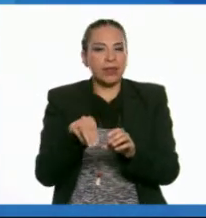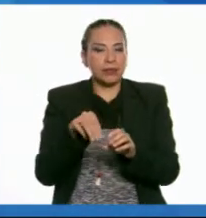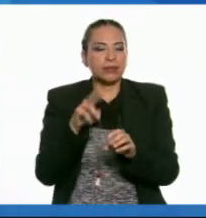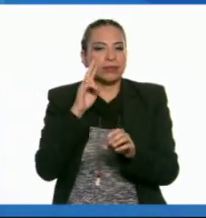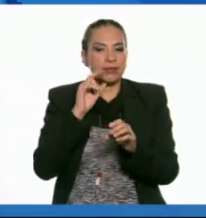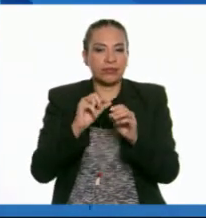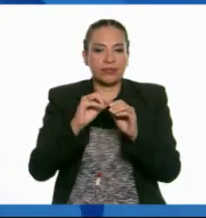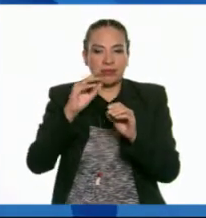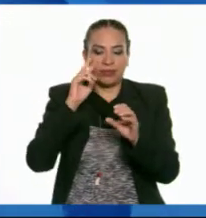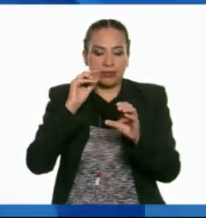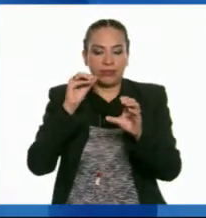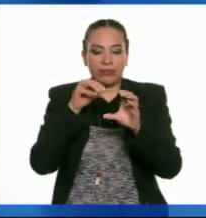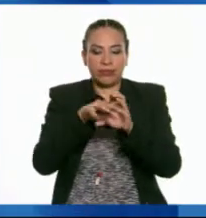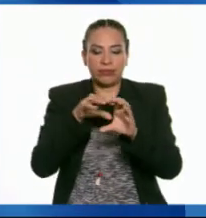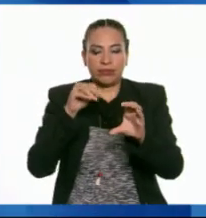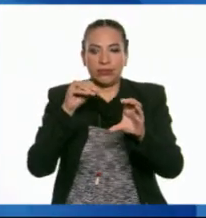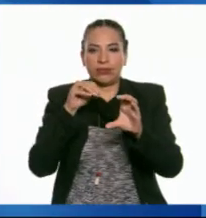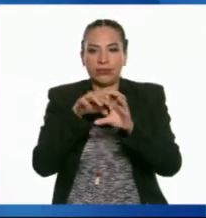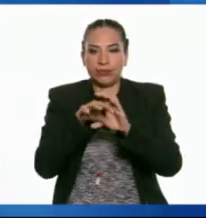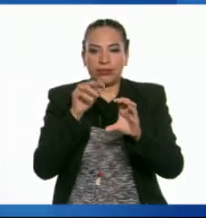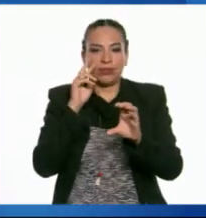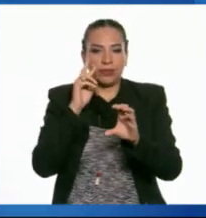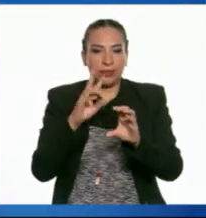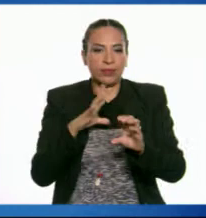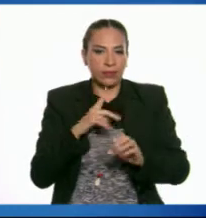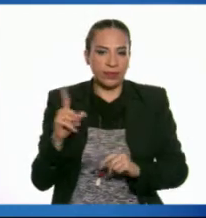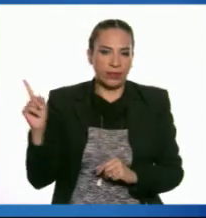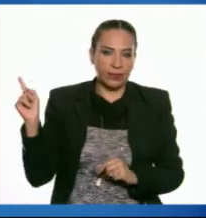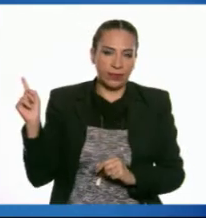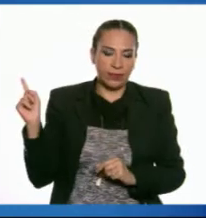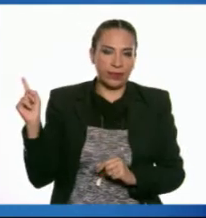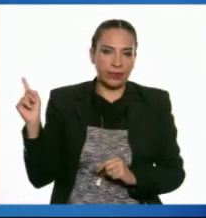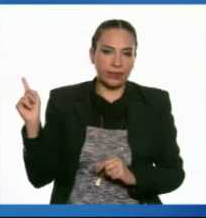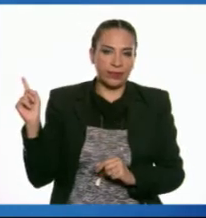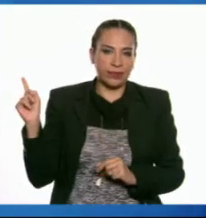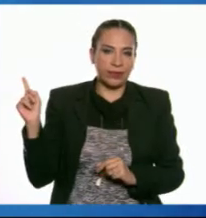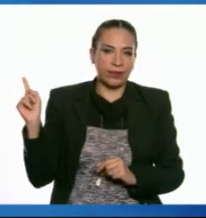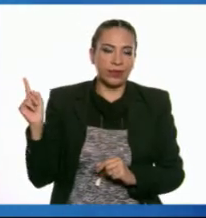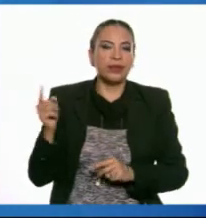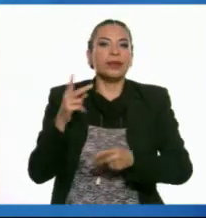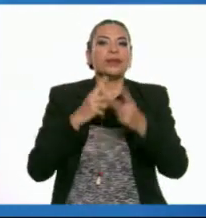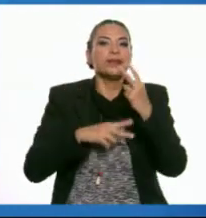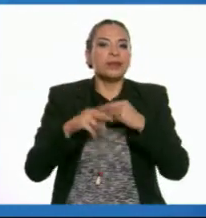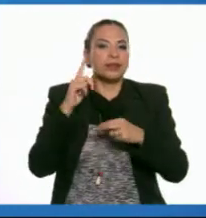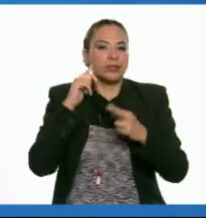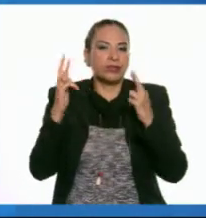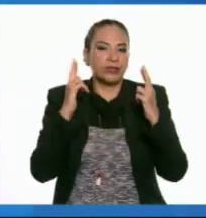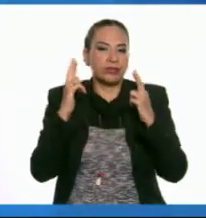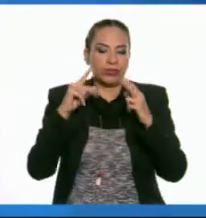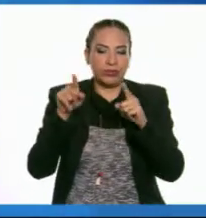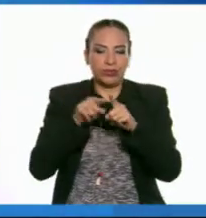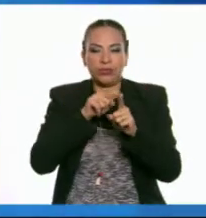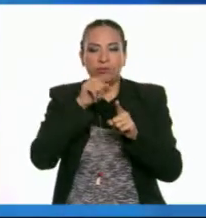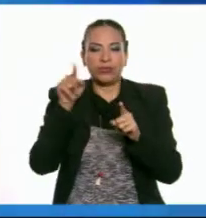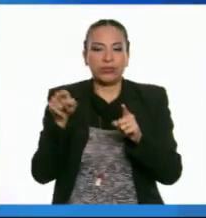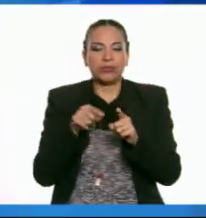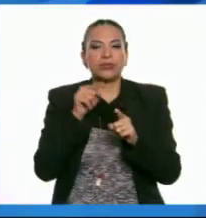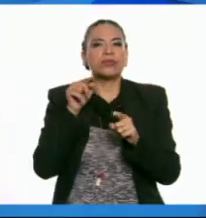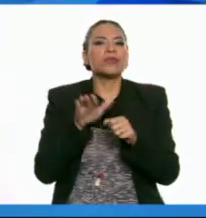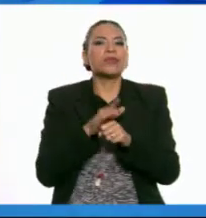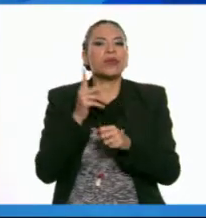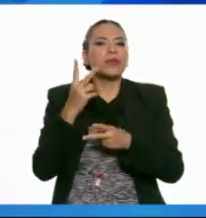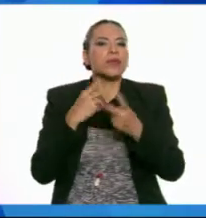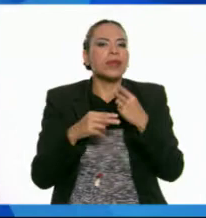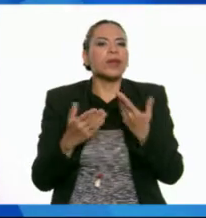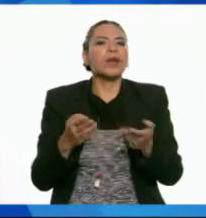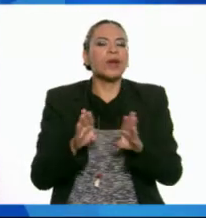se alza y se regresa. Se va hacia adelante y se regresa. Y eso provoca las ondas sonoras. Porque recordemos que las ondas sonoras